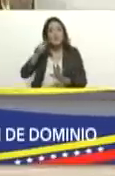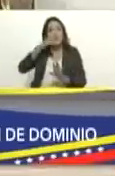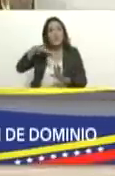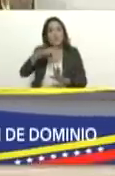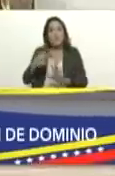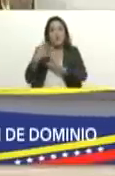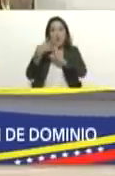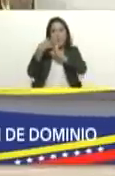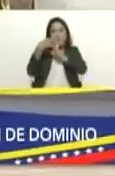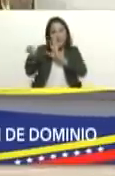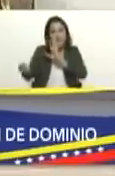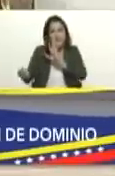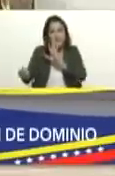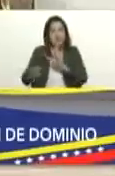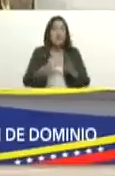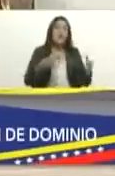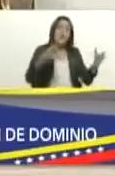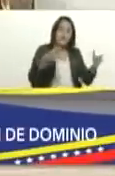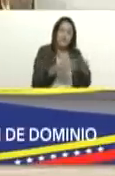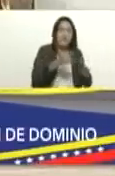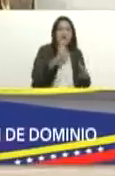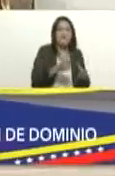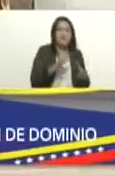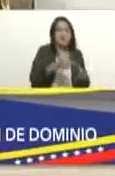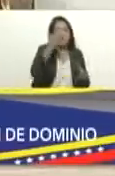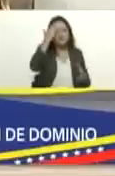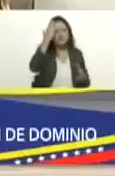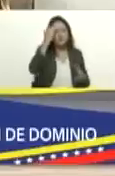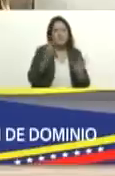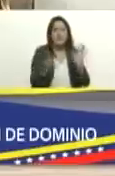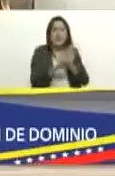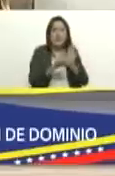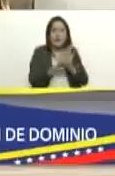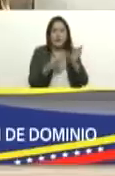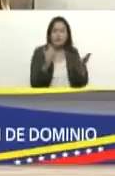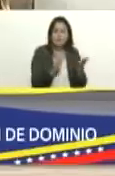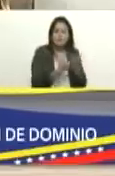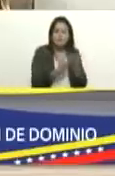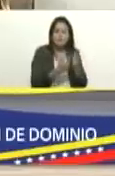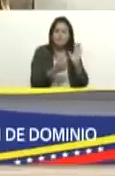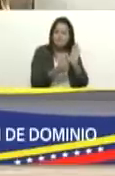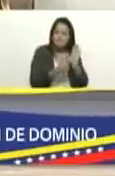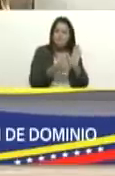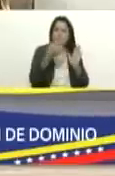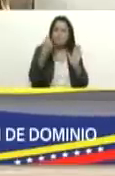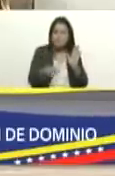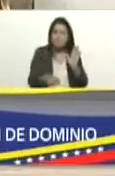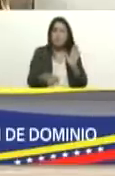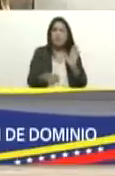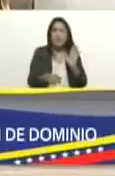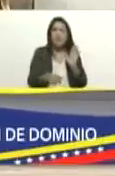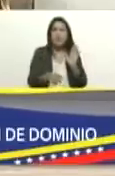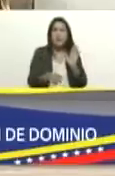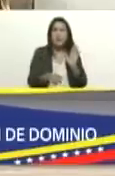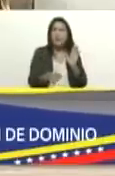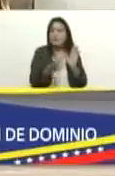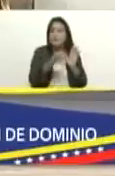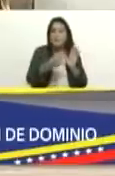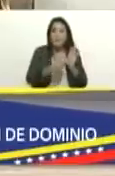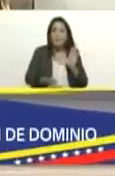el gremio de los abogados del país sabe muy bien que tuvo una ley que tiene un filo tremendo